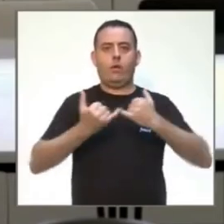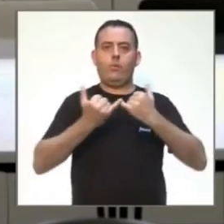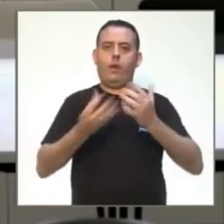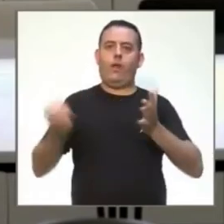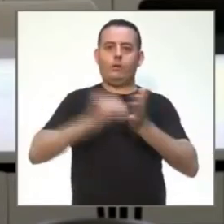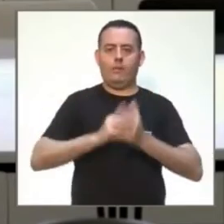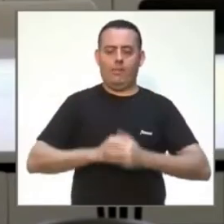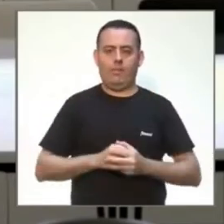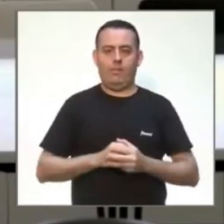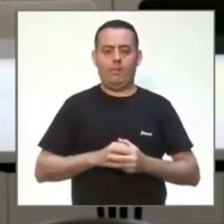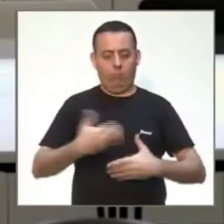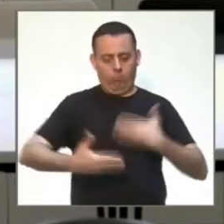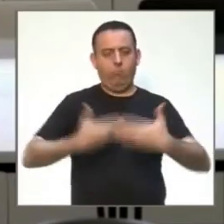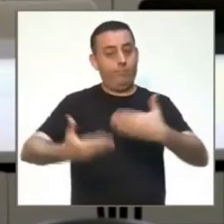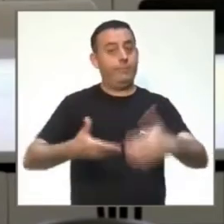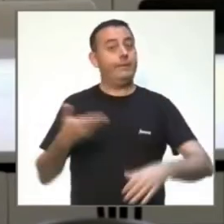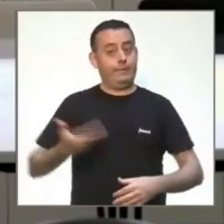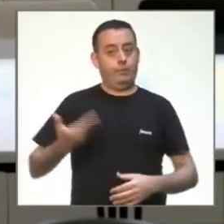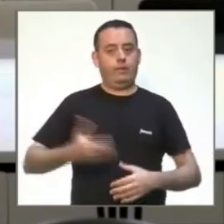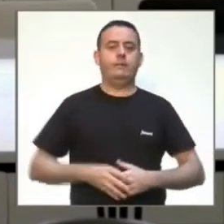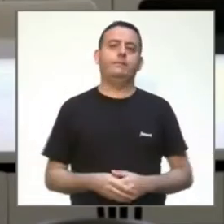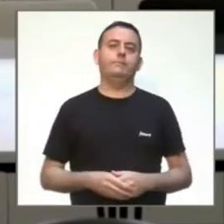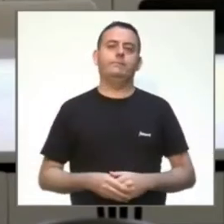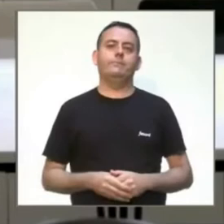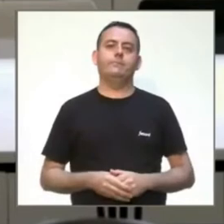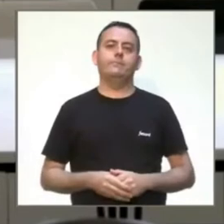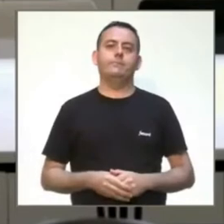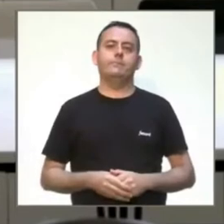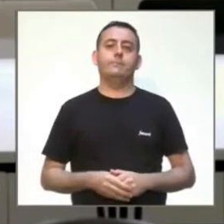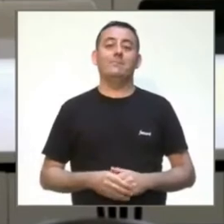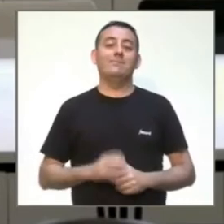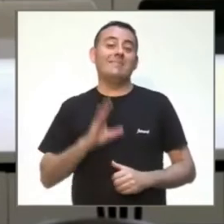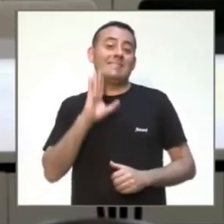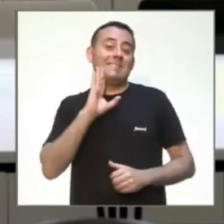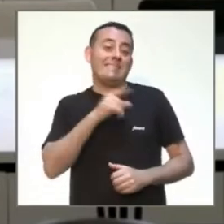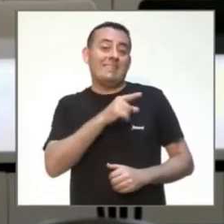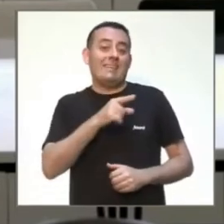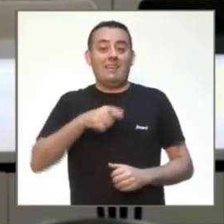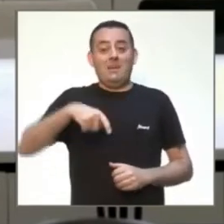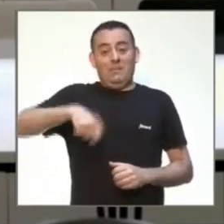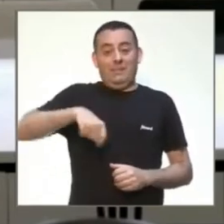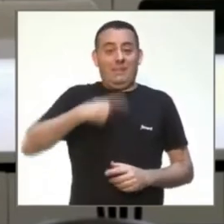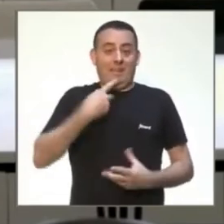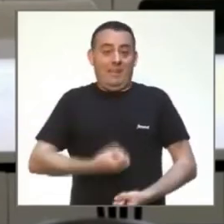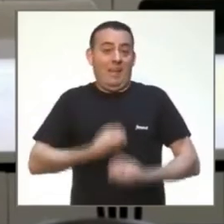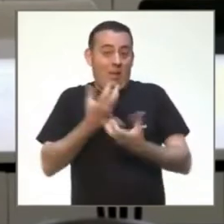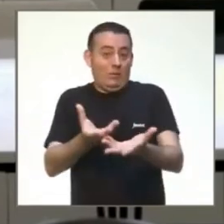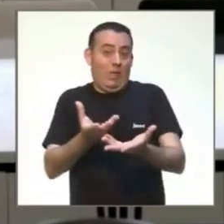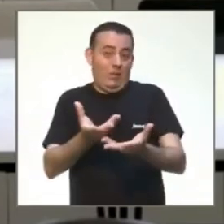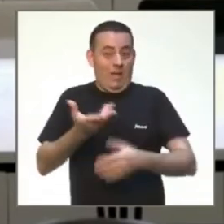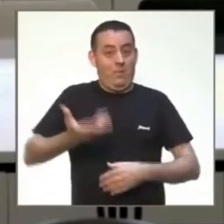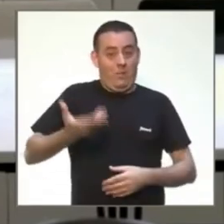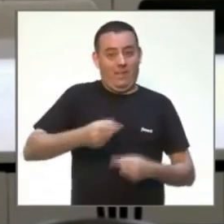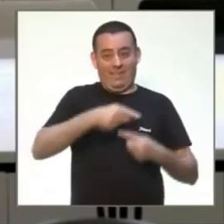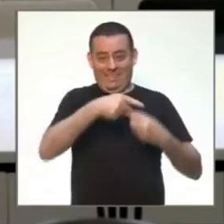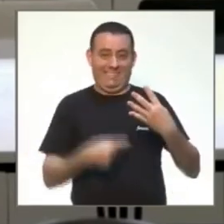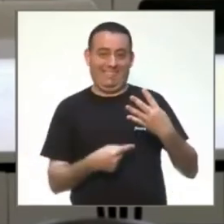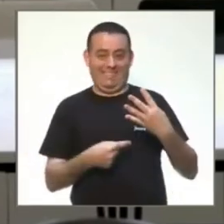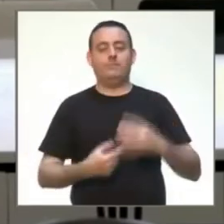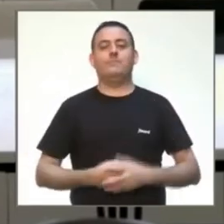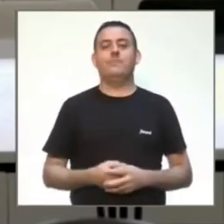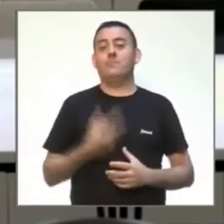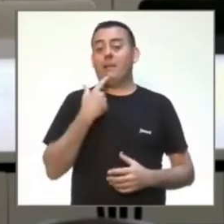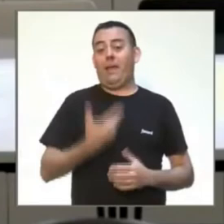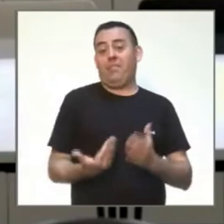pues ya lo ha dicho más o menos él todo lo más importante de esto. Hace unos días